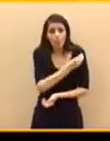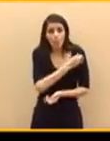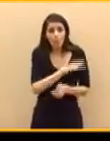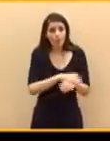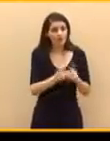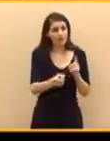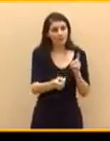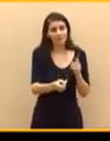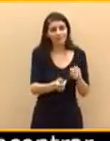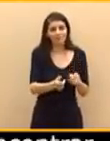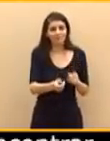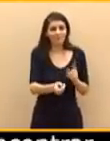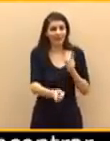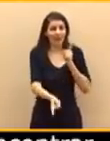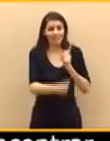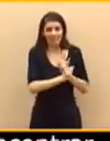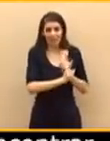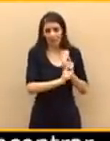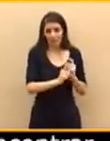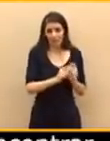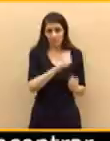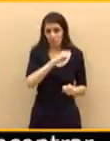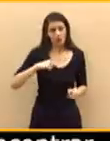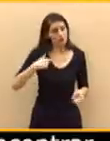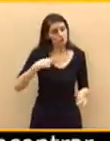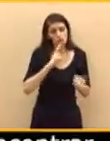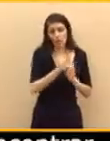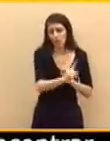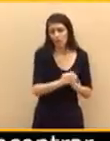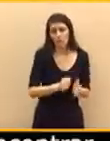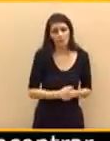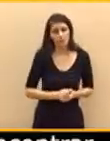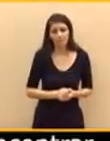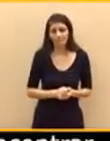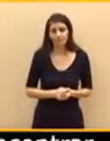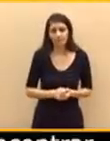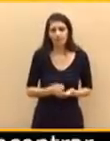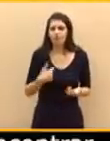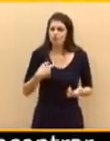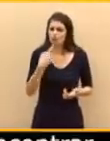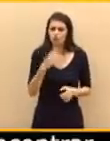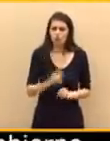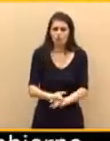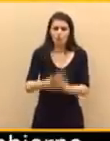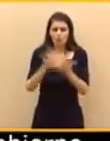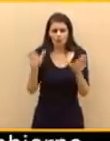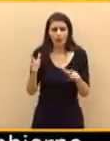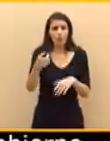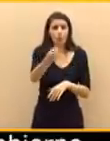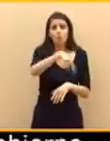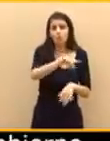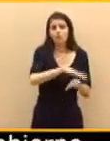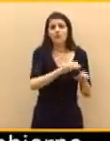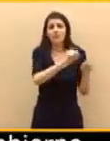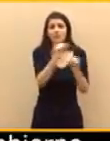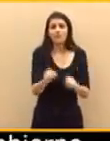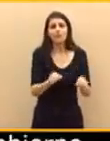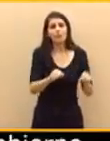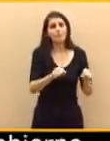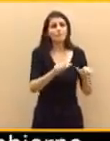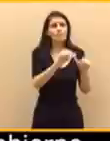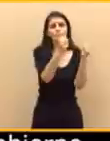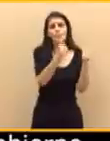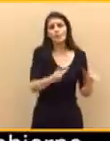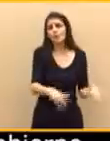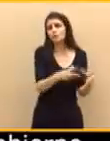ataques personales. Yo se lo digo muy claro, se lo he dicho durante estos días. Ustedes defienden un modelo de sociedad, ustedes defienden o hacen una